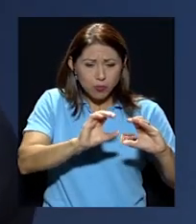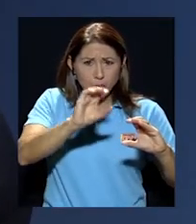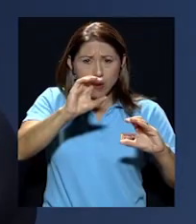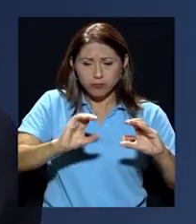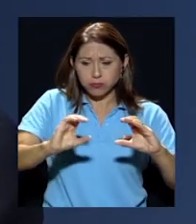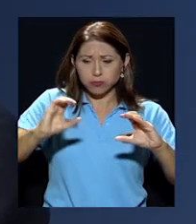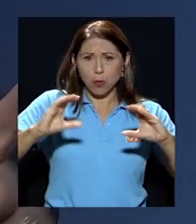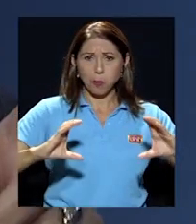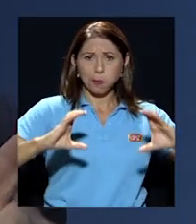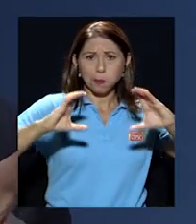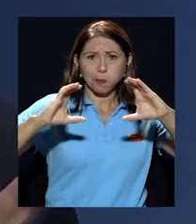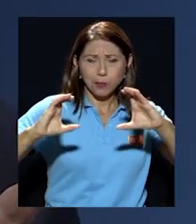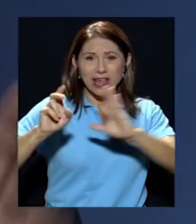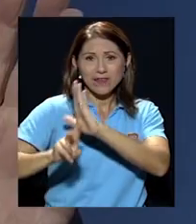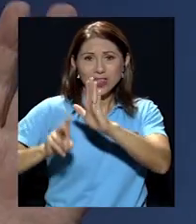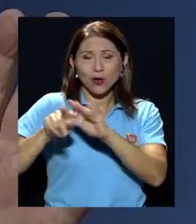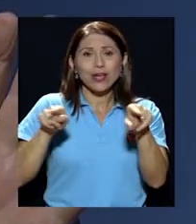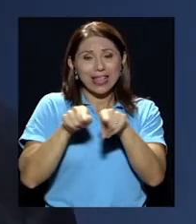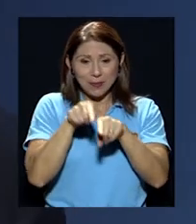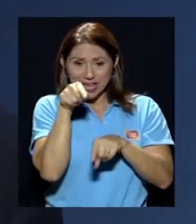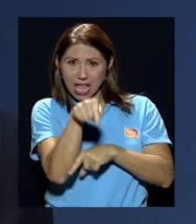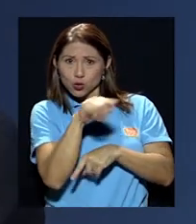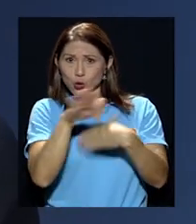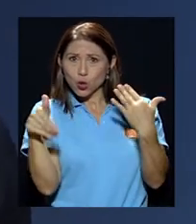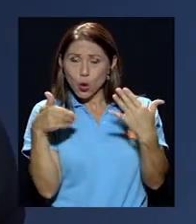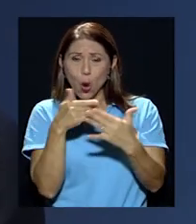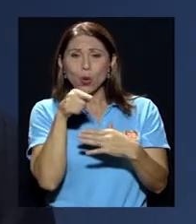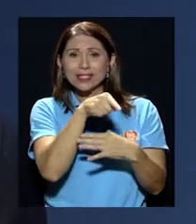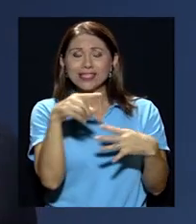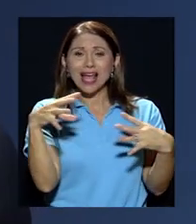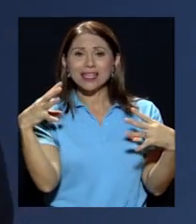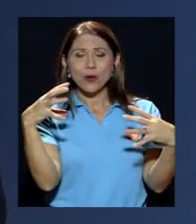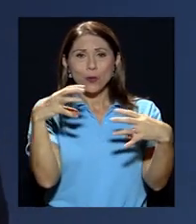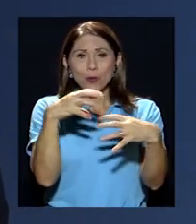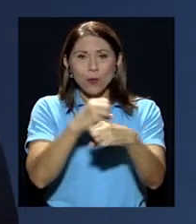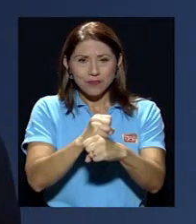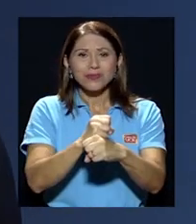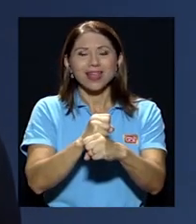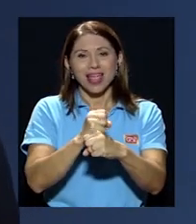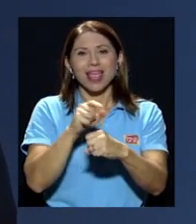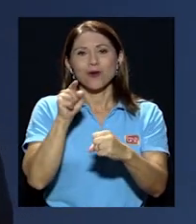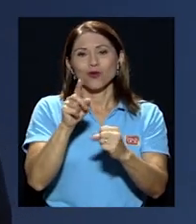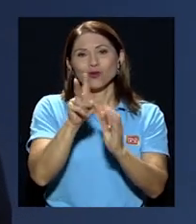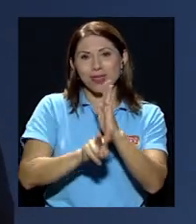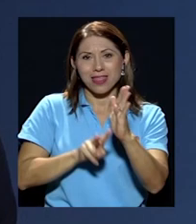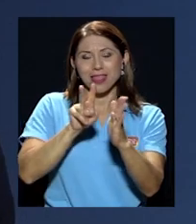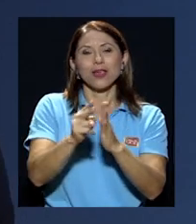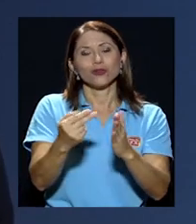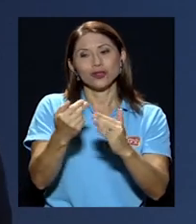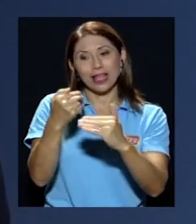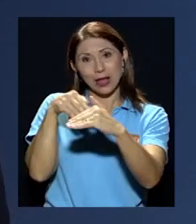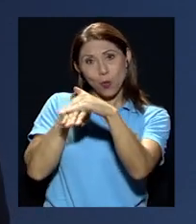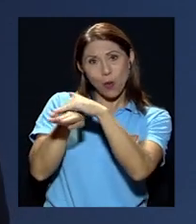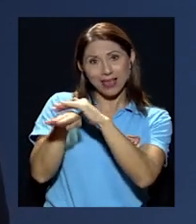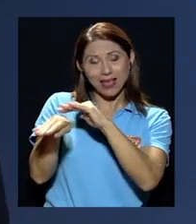y de videocassettes, que hoy incluso están concentrados en unos videos que tengo, por supuesto, guardados. Pero